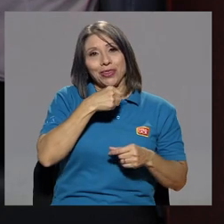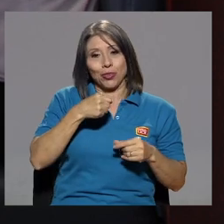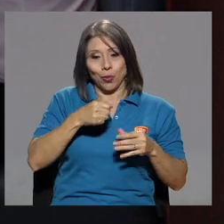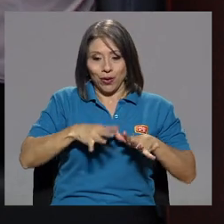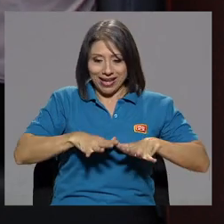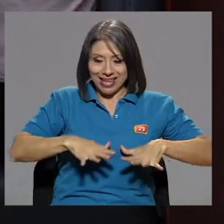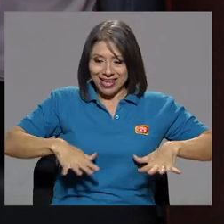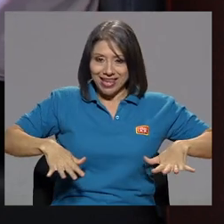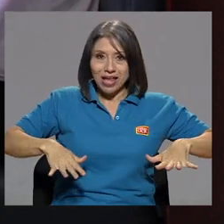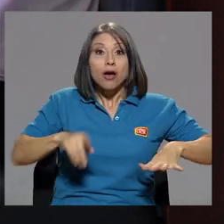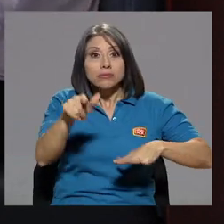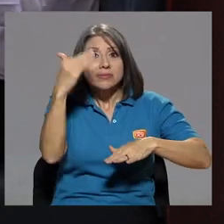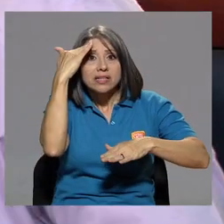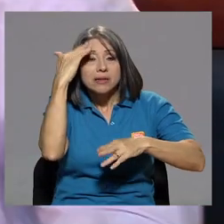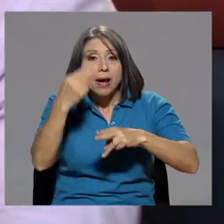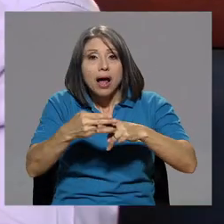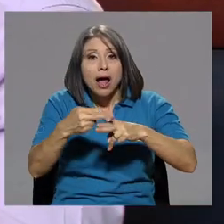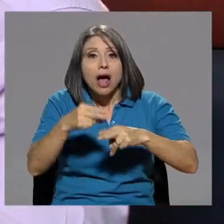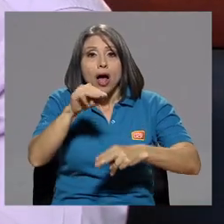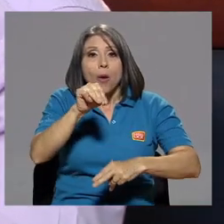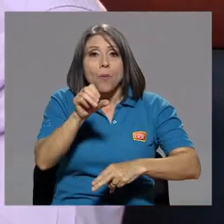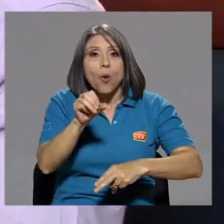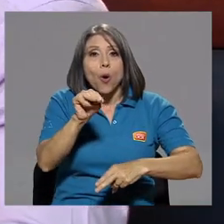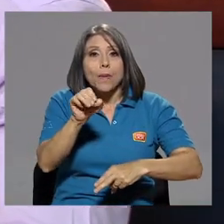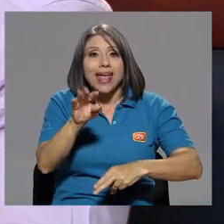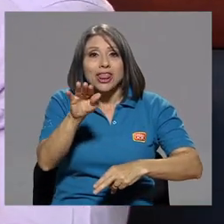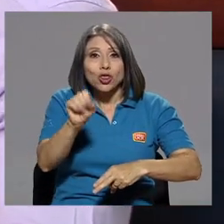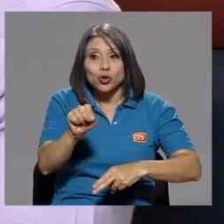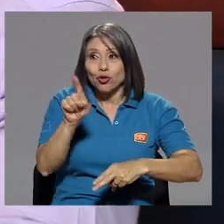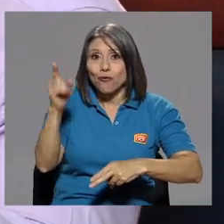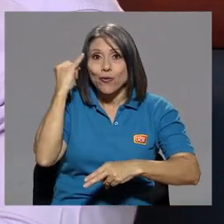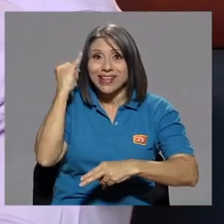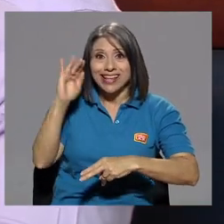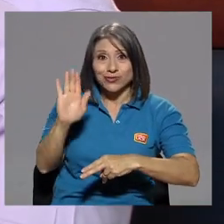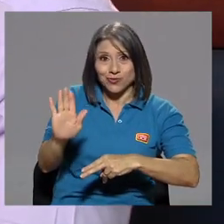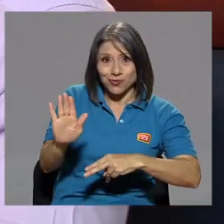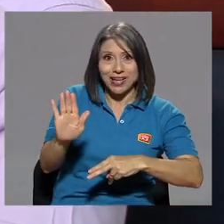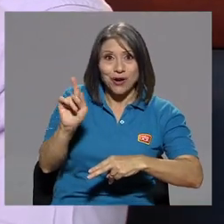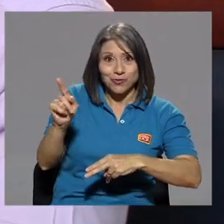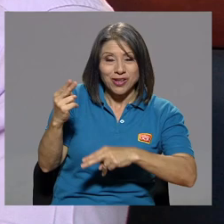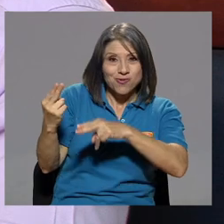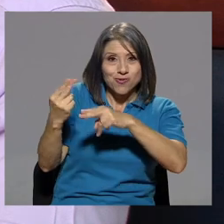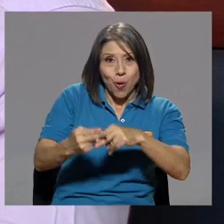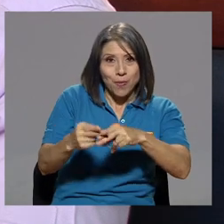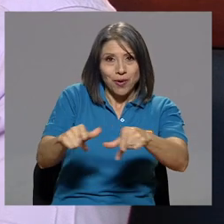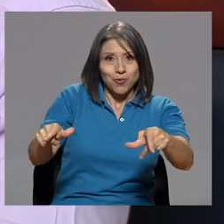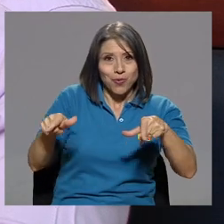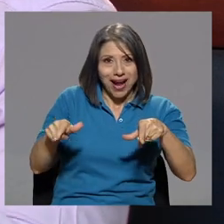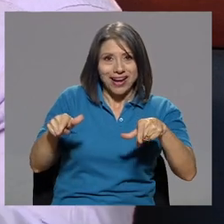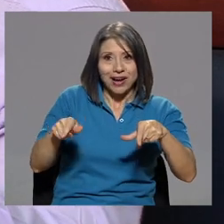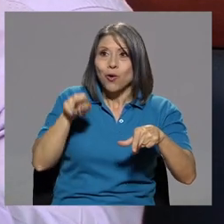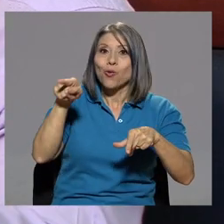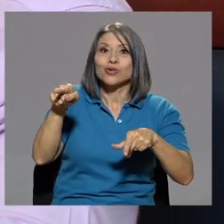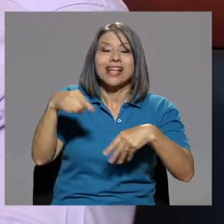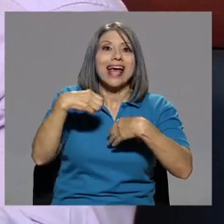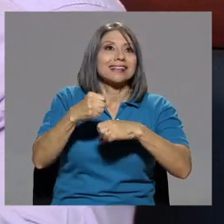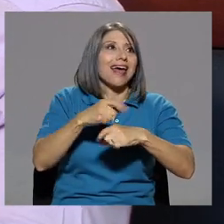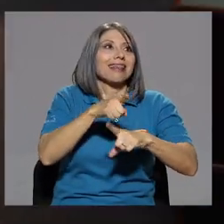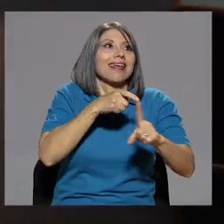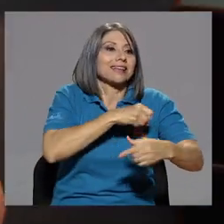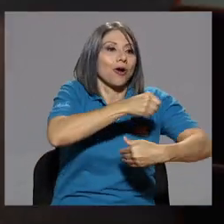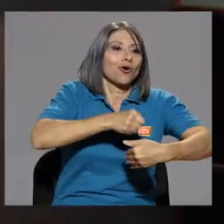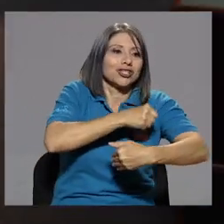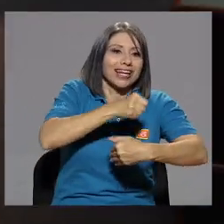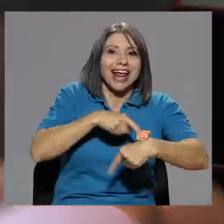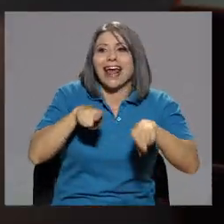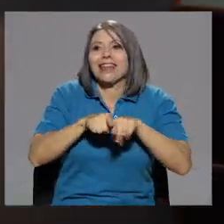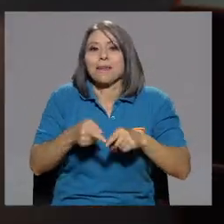luna. Para que la gente sepa Momentos, ¿fue un emprendedurismo suyo donde usted decidió ponerle un nombre a un lugar donde usted hacía de cocinera a